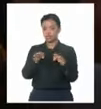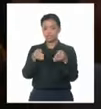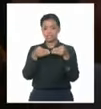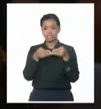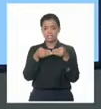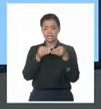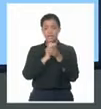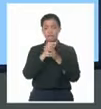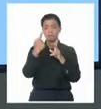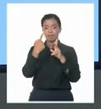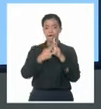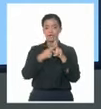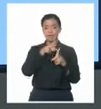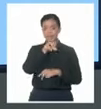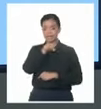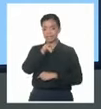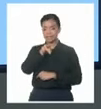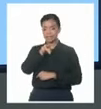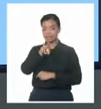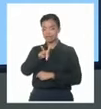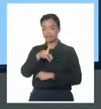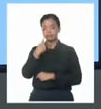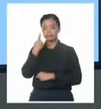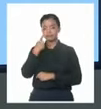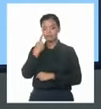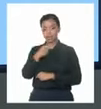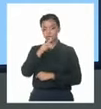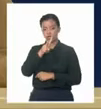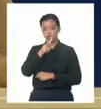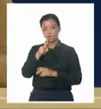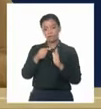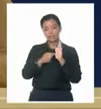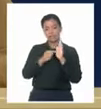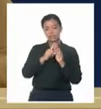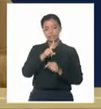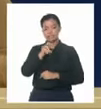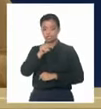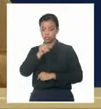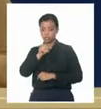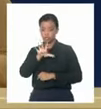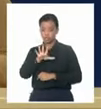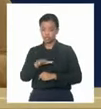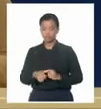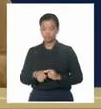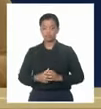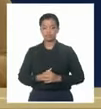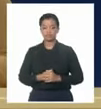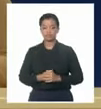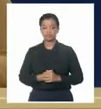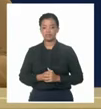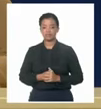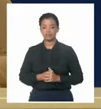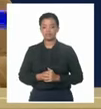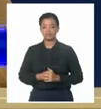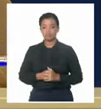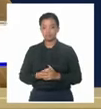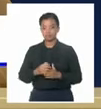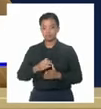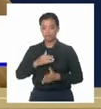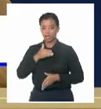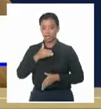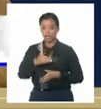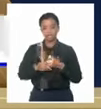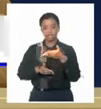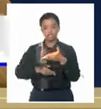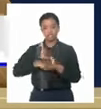de 2023 tuvo un incremento de 2.105. Los procesos en los que más interviene actualmente el fiscal o hasta ahora que